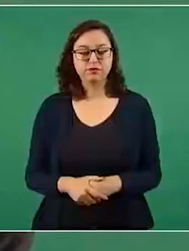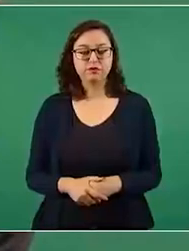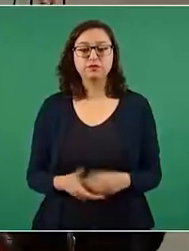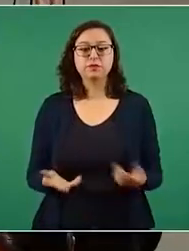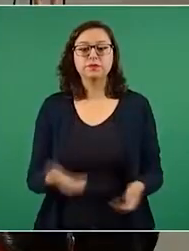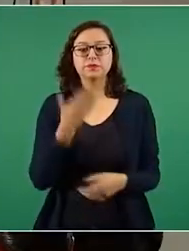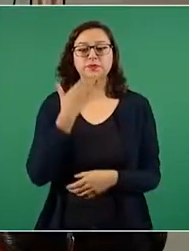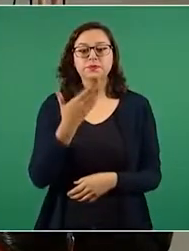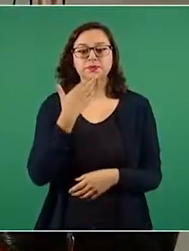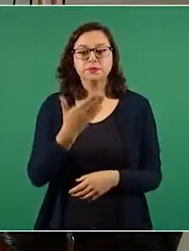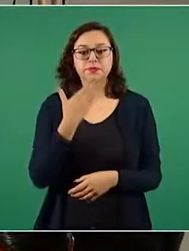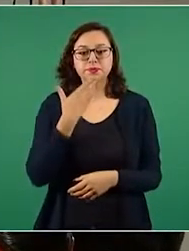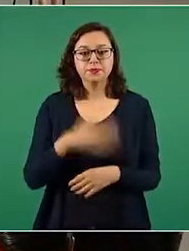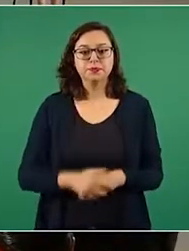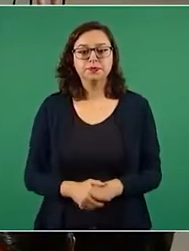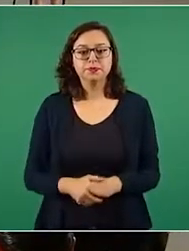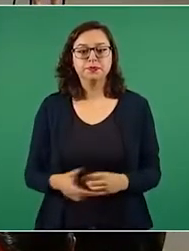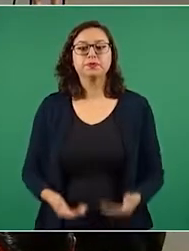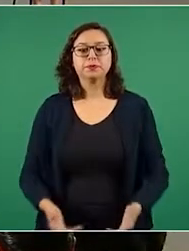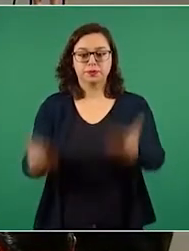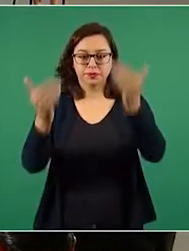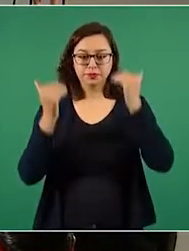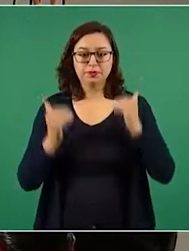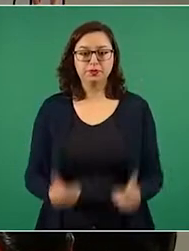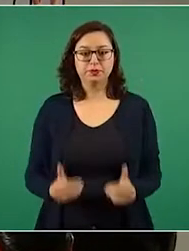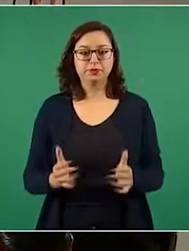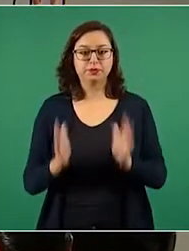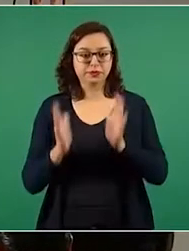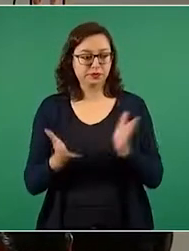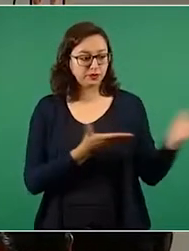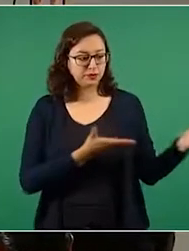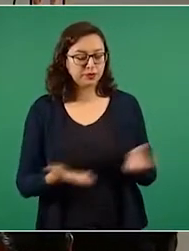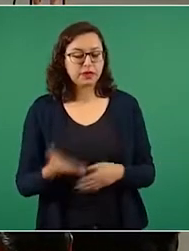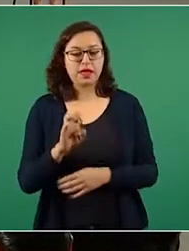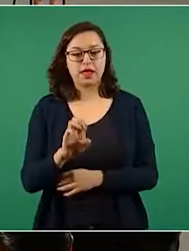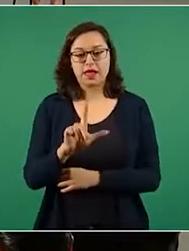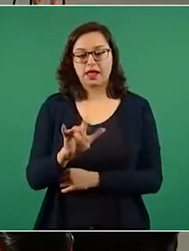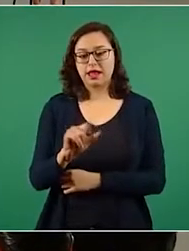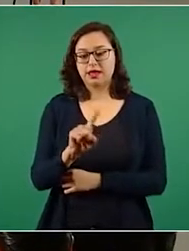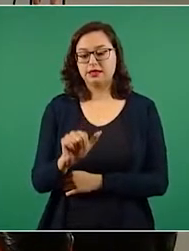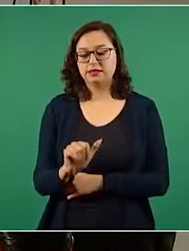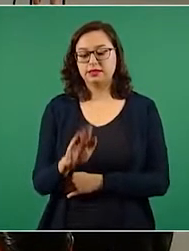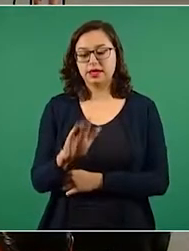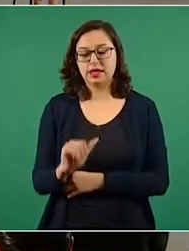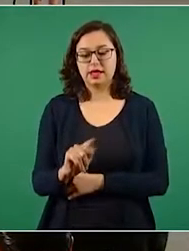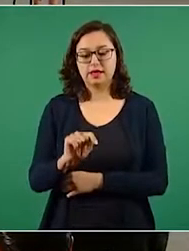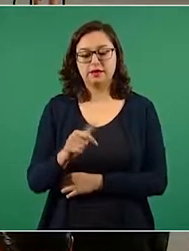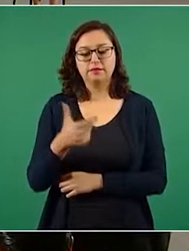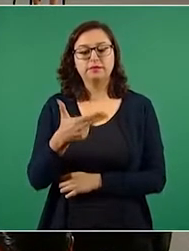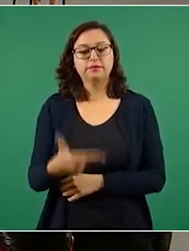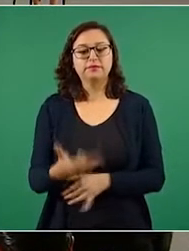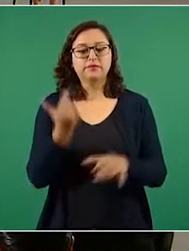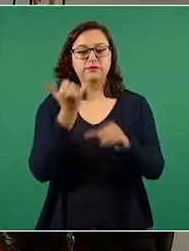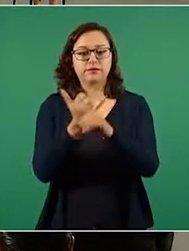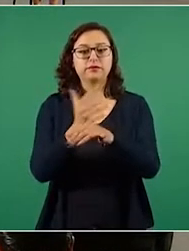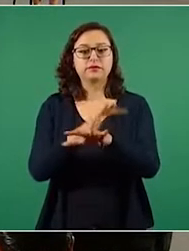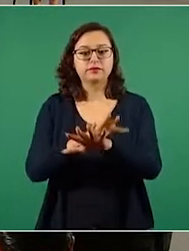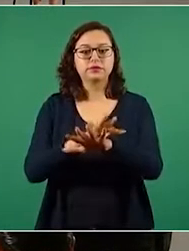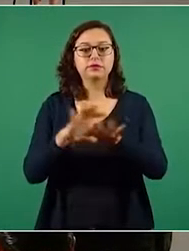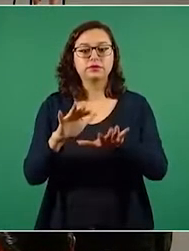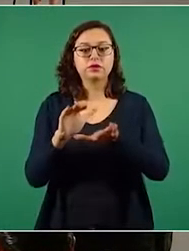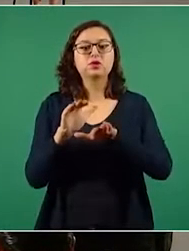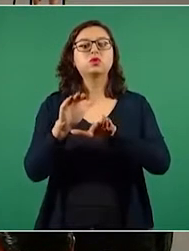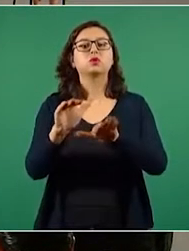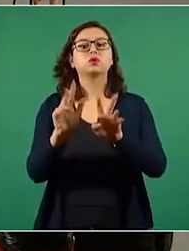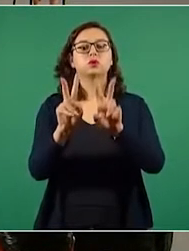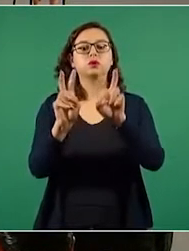Bueno, dicho esto, ahora sí vamos con Elizabeth para que nos informe sobre